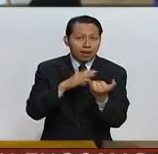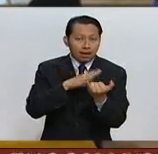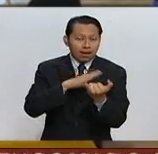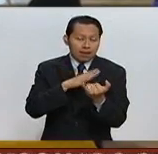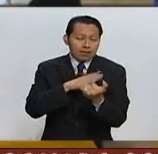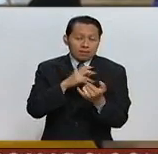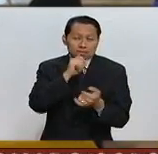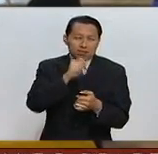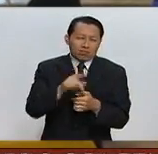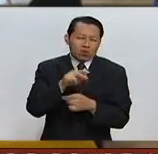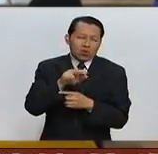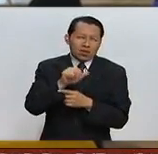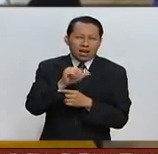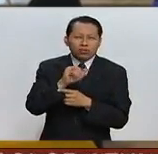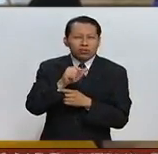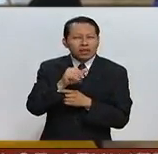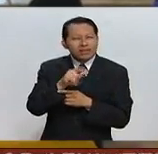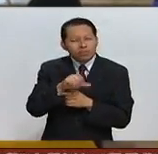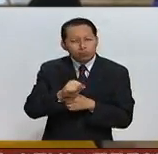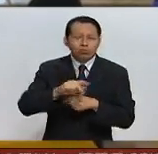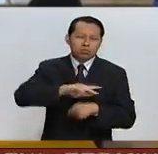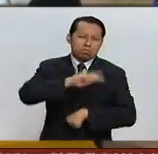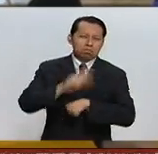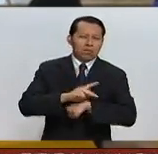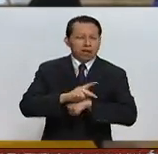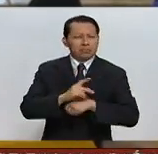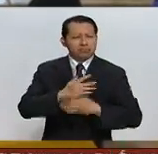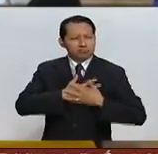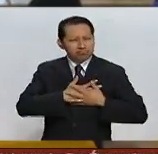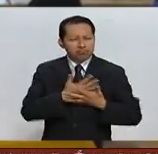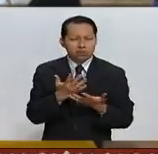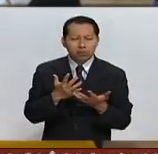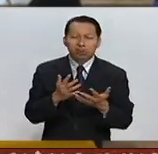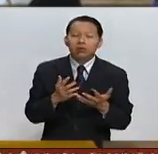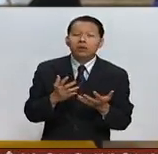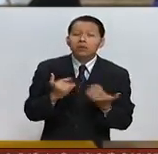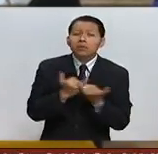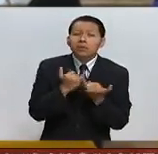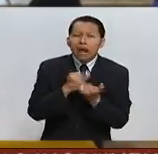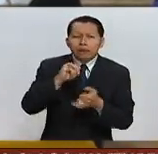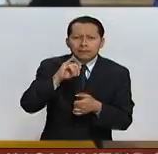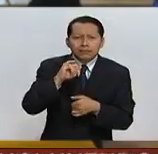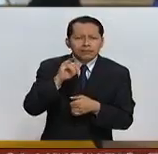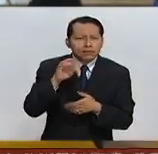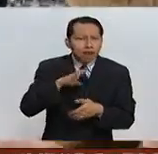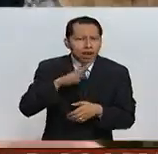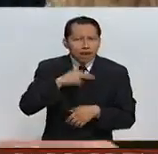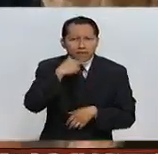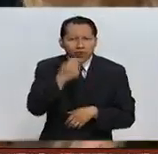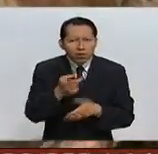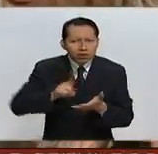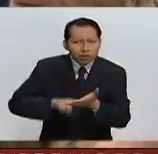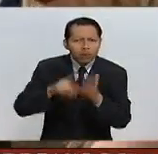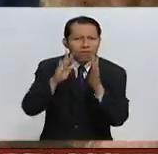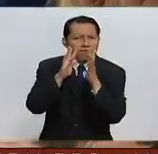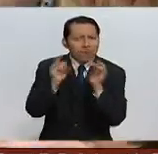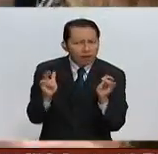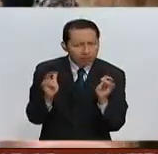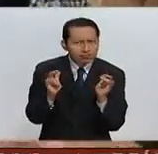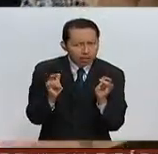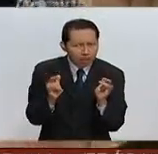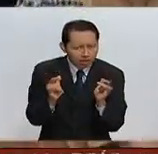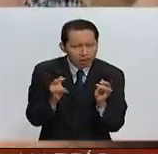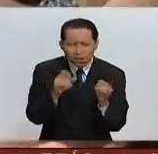nacionalismo. Sí, efectivamente, ya se ven algunas, se escuchan algunas voces al interior de Francia, los